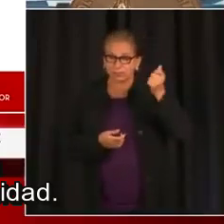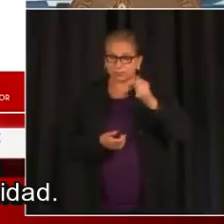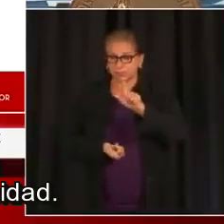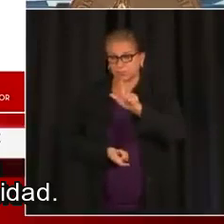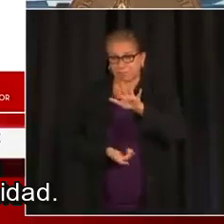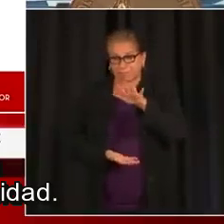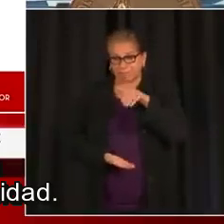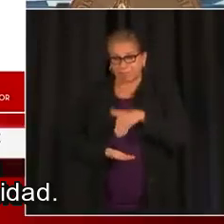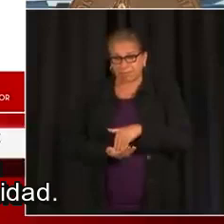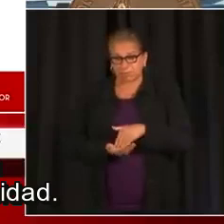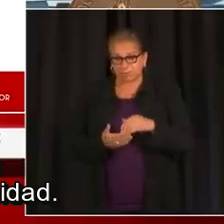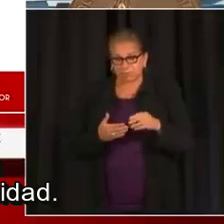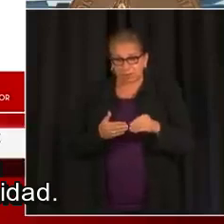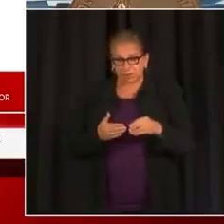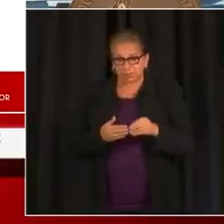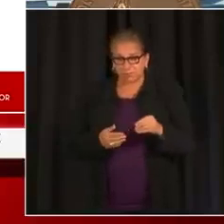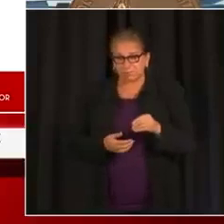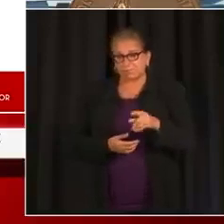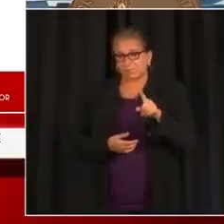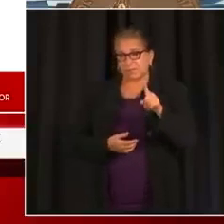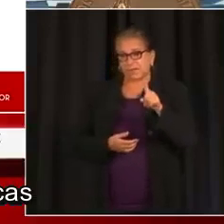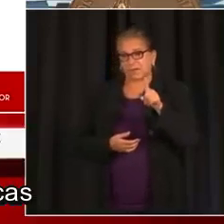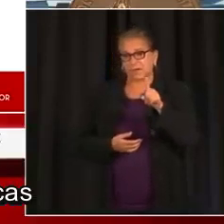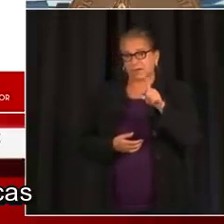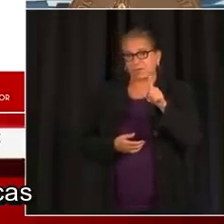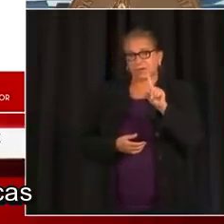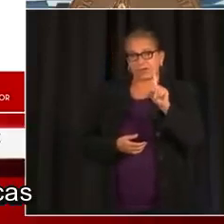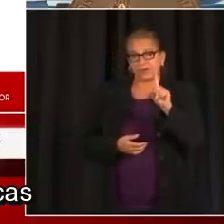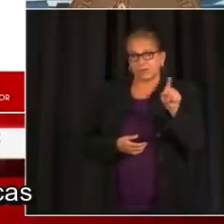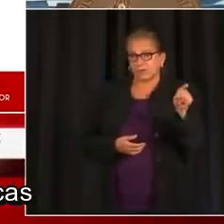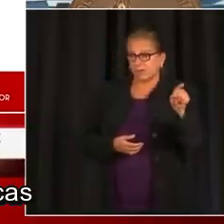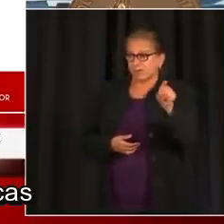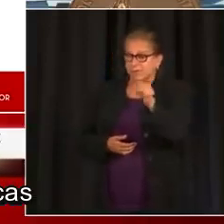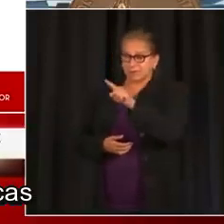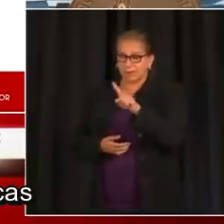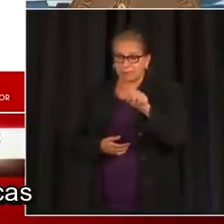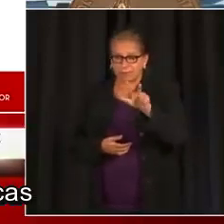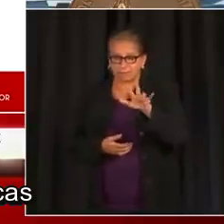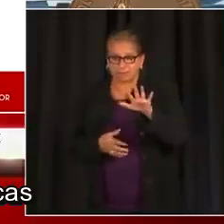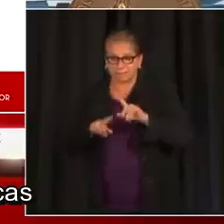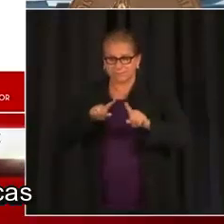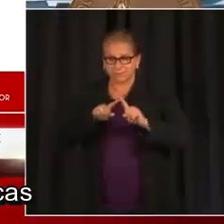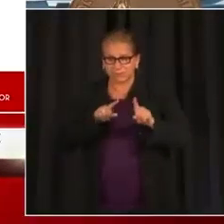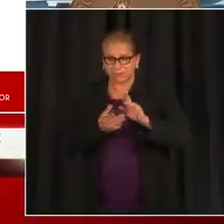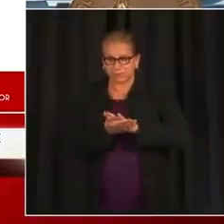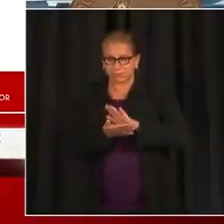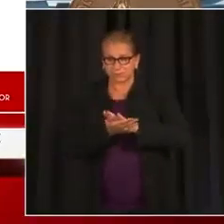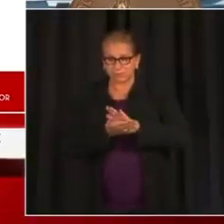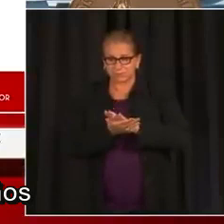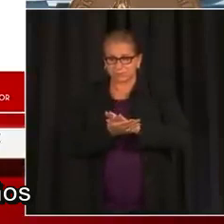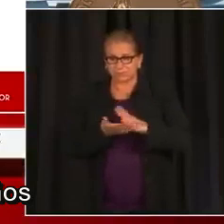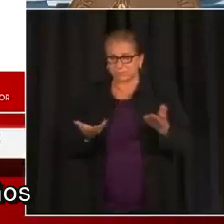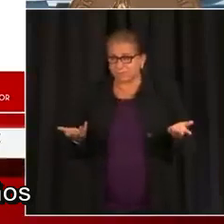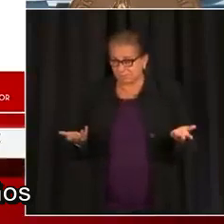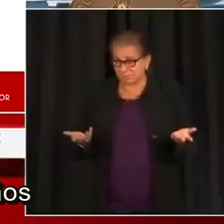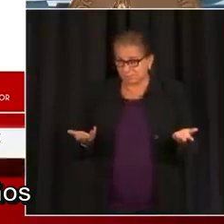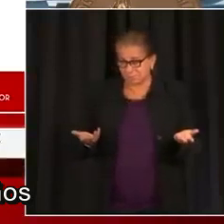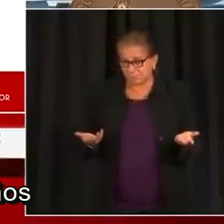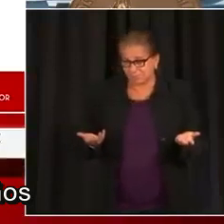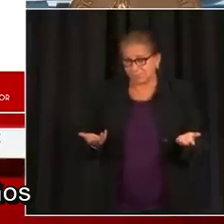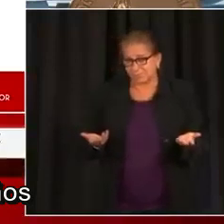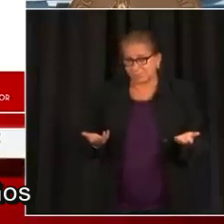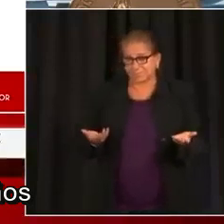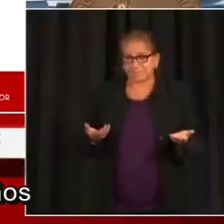universidad de 25,000 dólares. Así mismo, 135 escuelas, todas escuelas